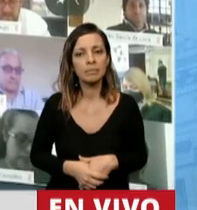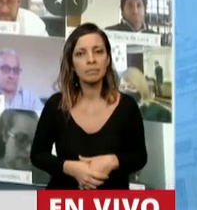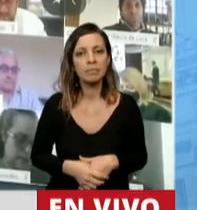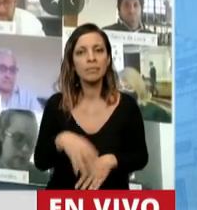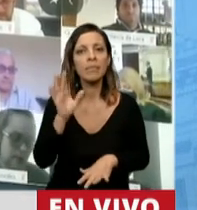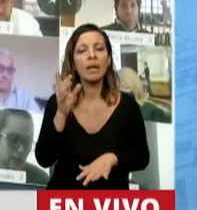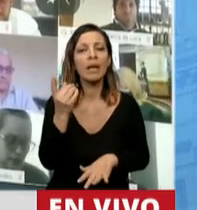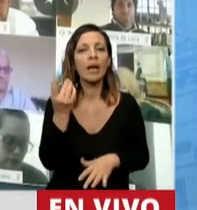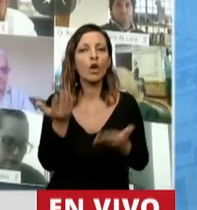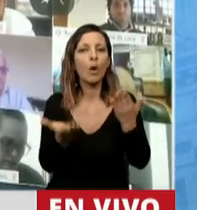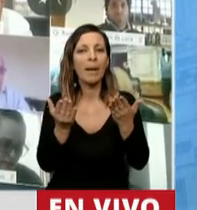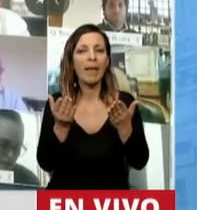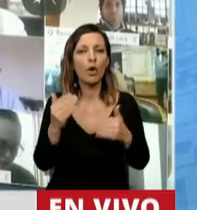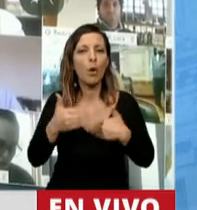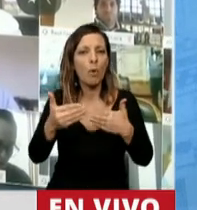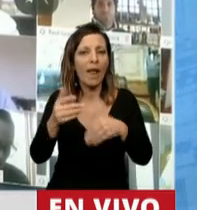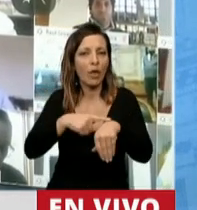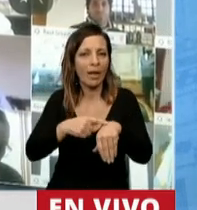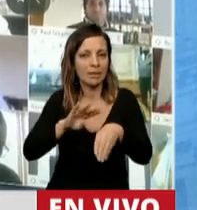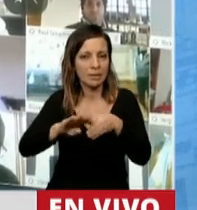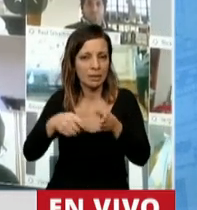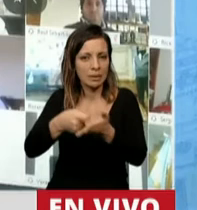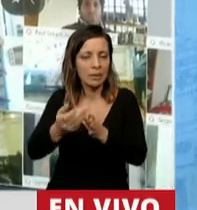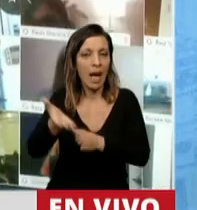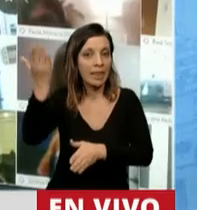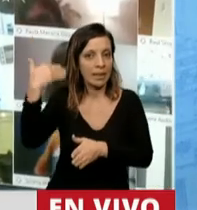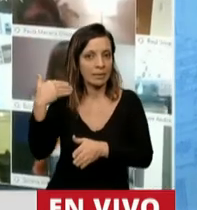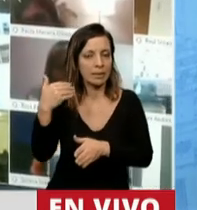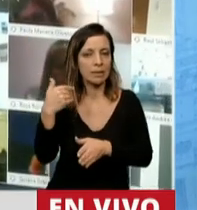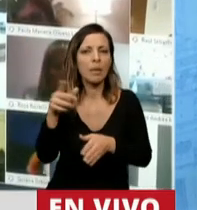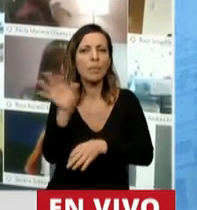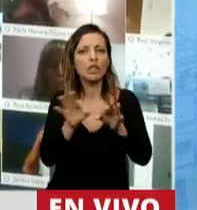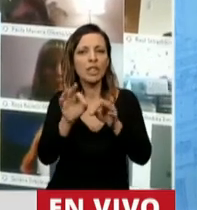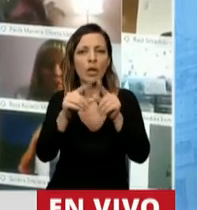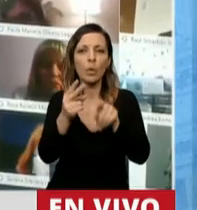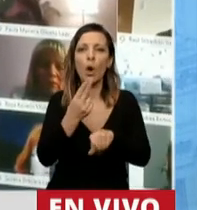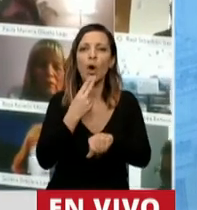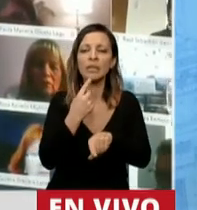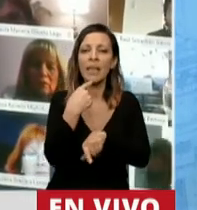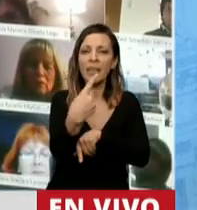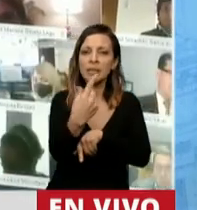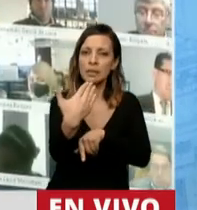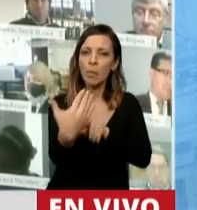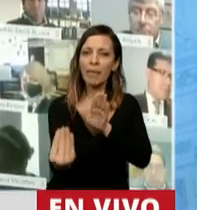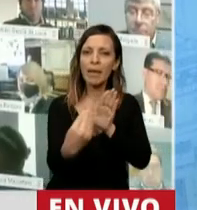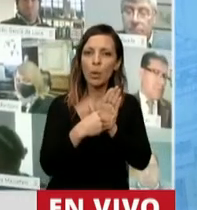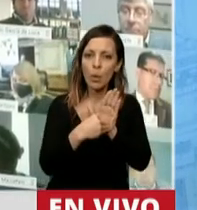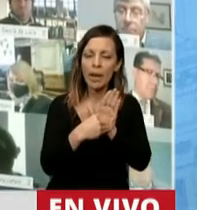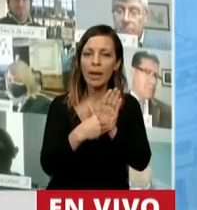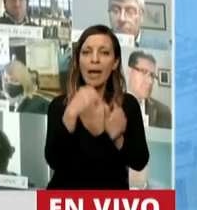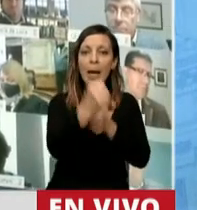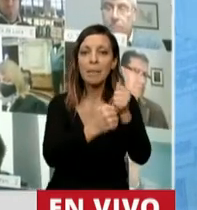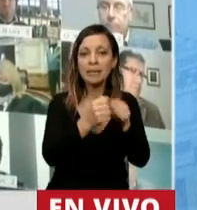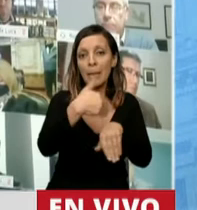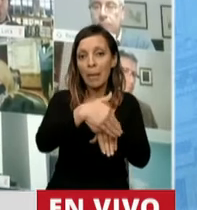moratorias anteriores, el proyecto en su artículo 11 prevé la posibilidad de incluir empresas en estado de